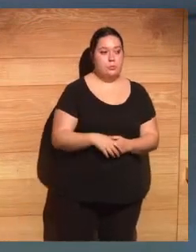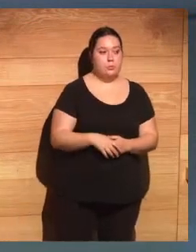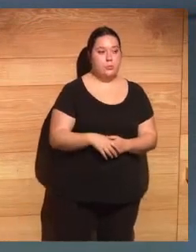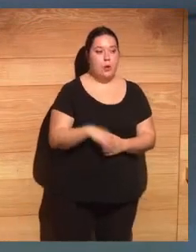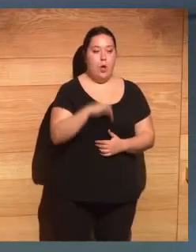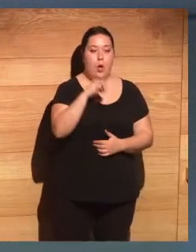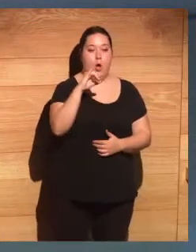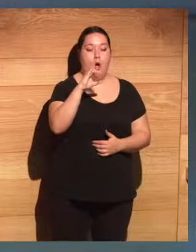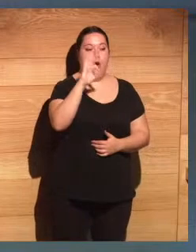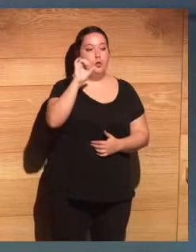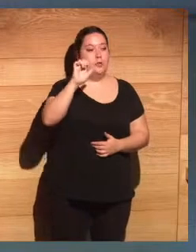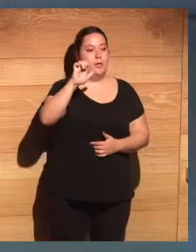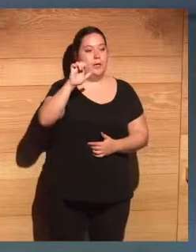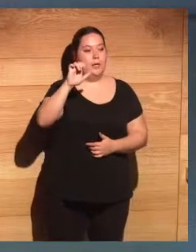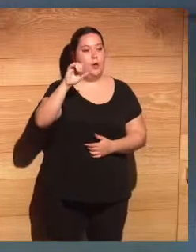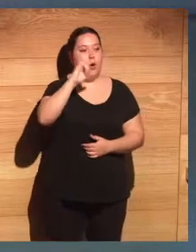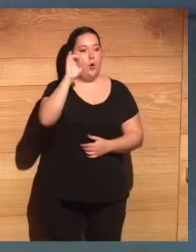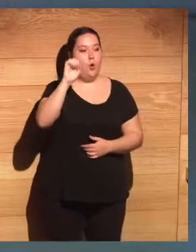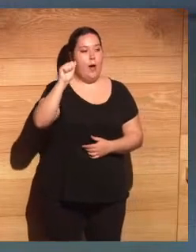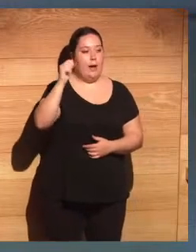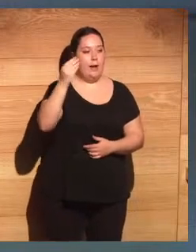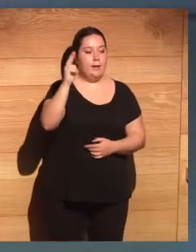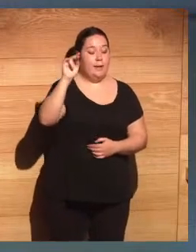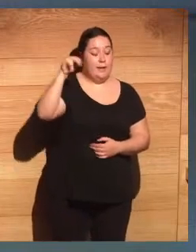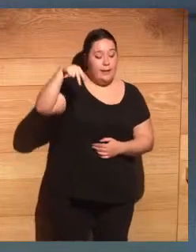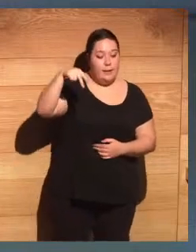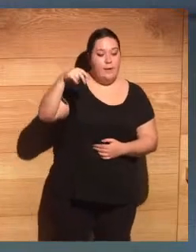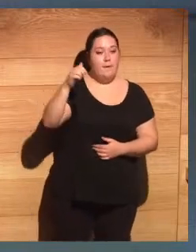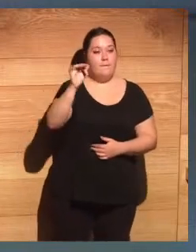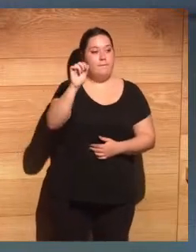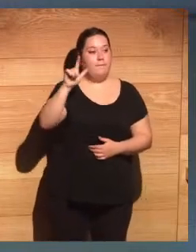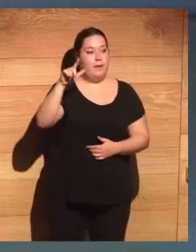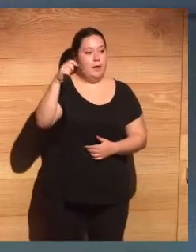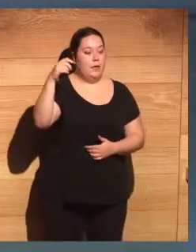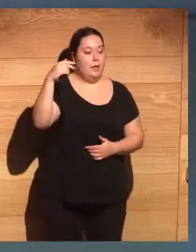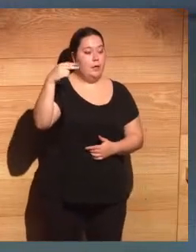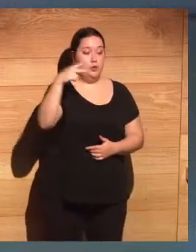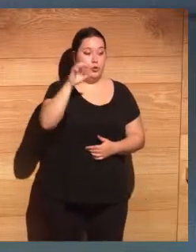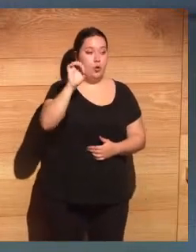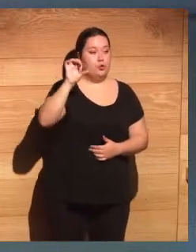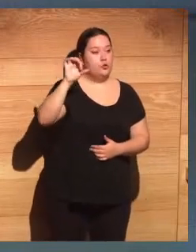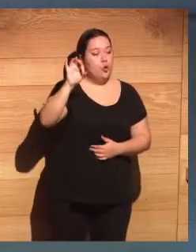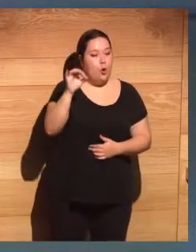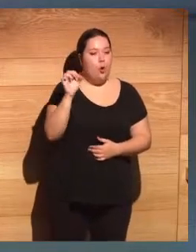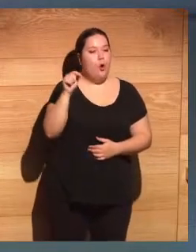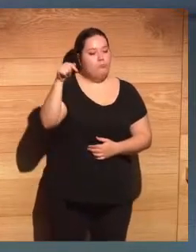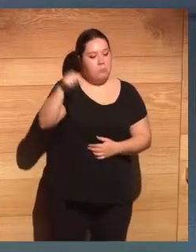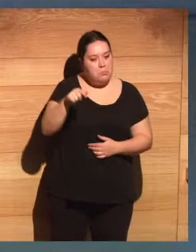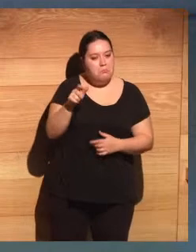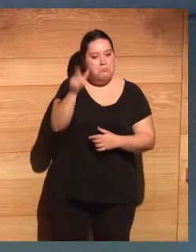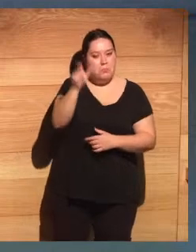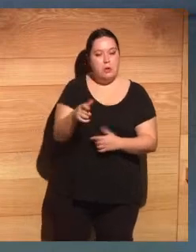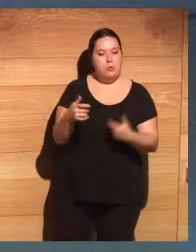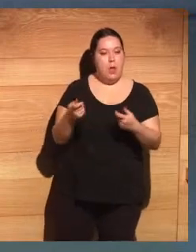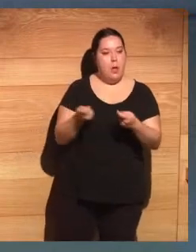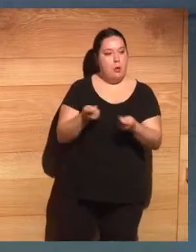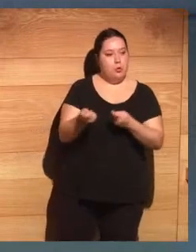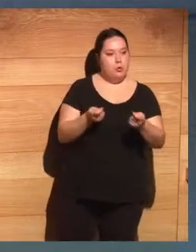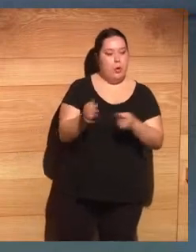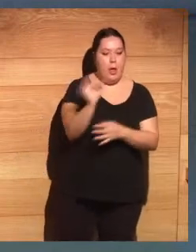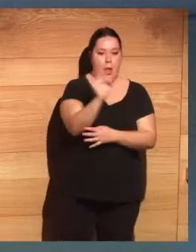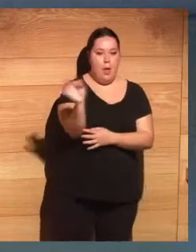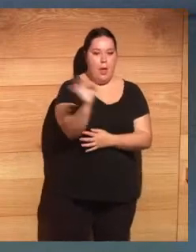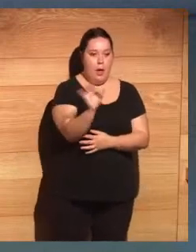Joaquín, perdón, Flechoso, que es nuestro moderador hoy, nos haga las presentaciones y sin más pues pues adelante